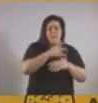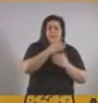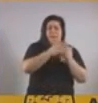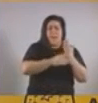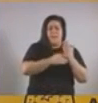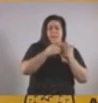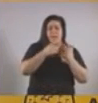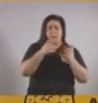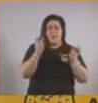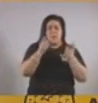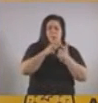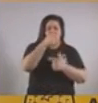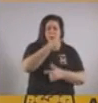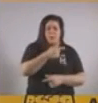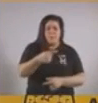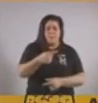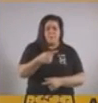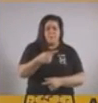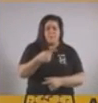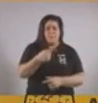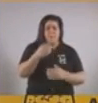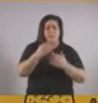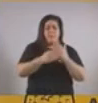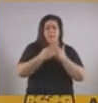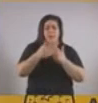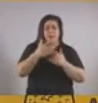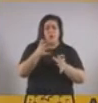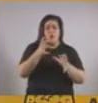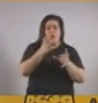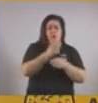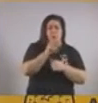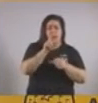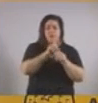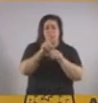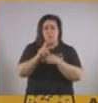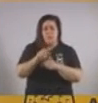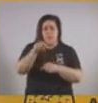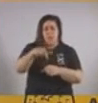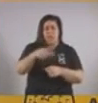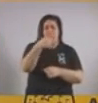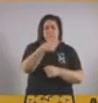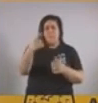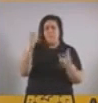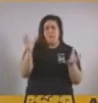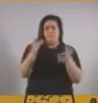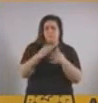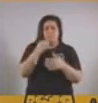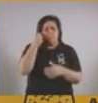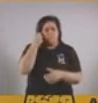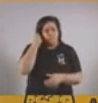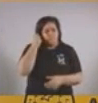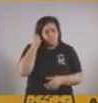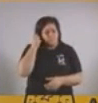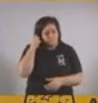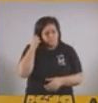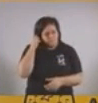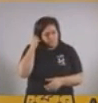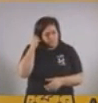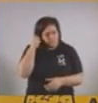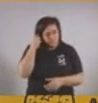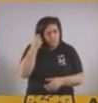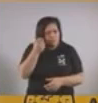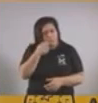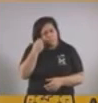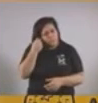Los ministros de transporte y de seguridad se reunieron esta semana. Los ministros de salud se reunieron esta